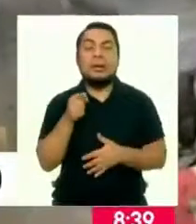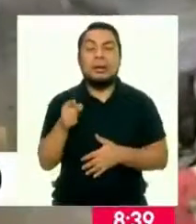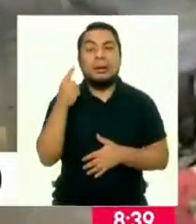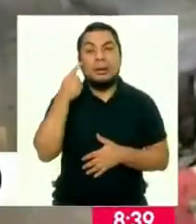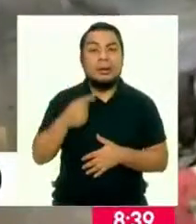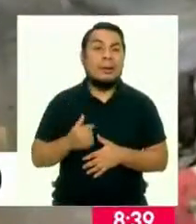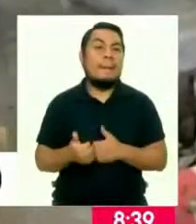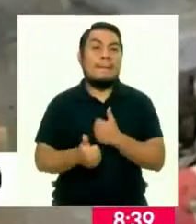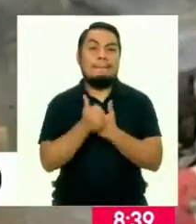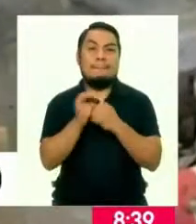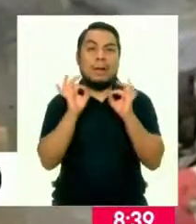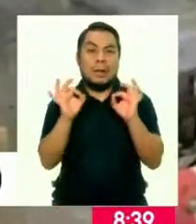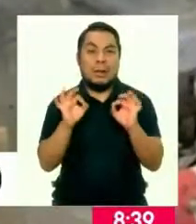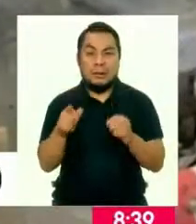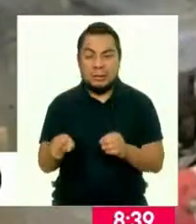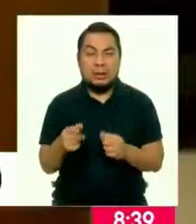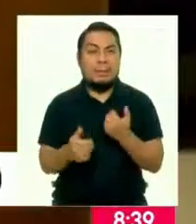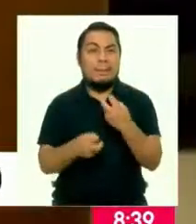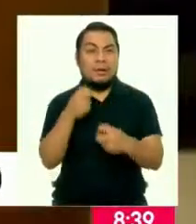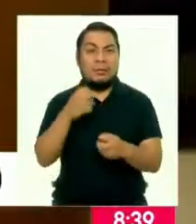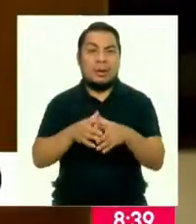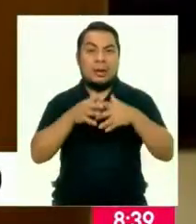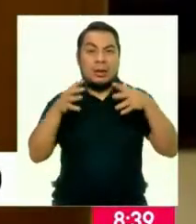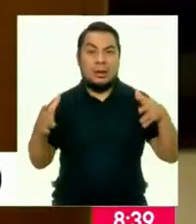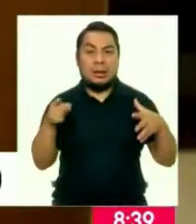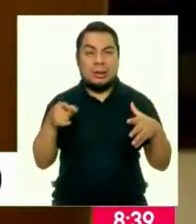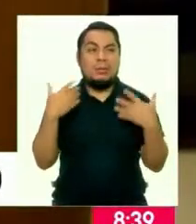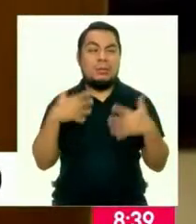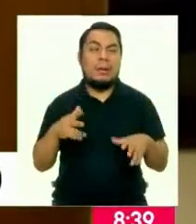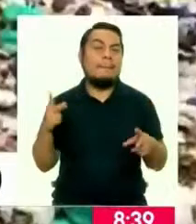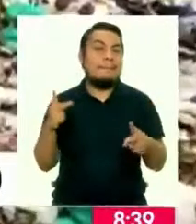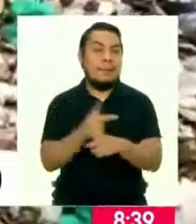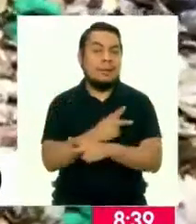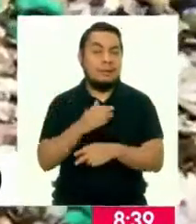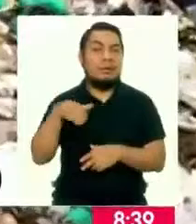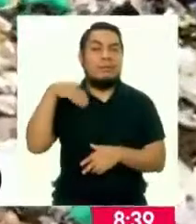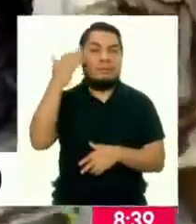de la gravedad actual del problema, el panorama puede ser todavía peor.